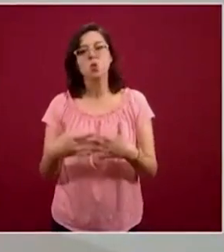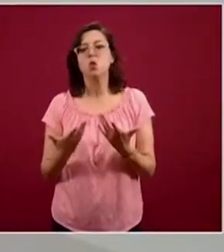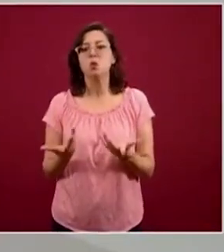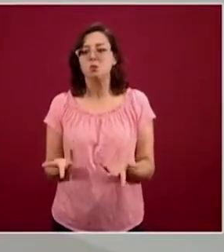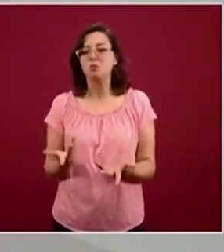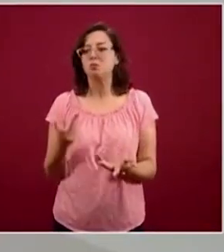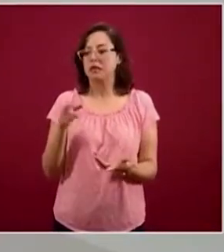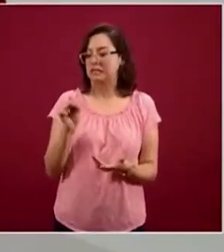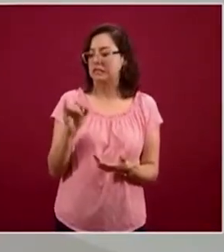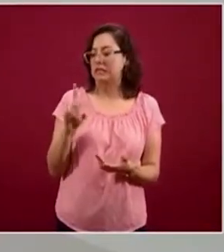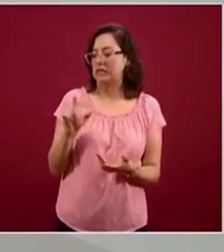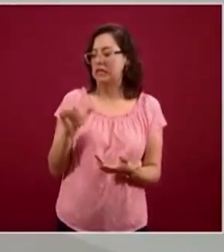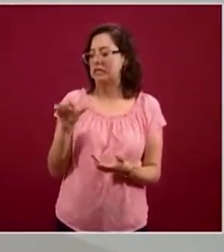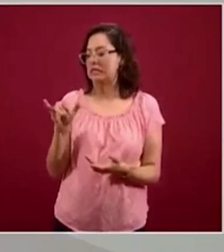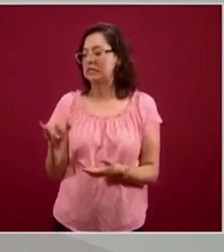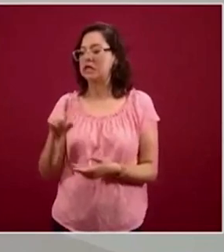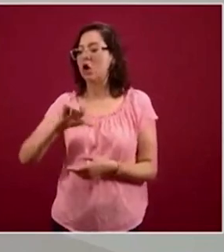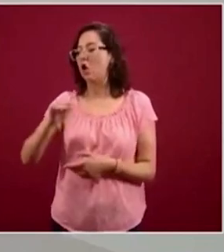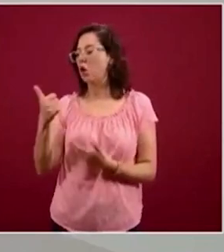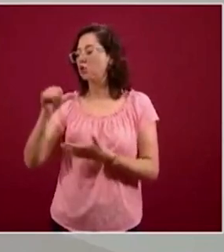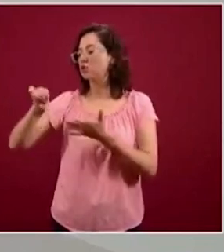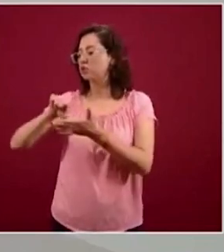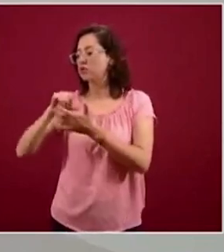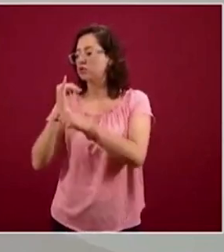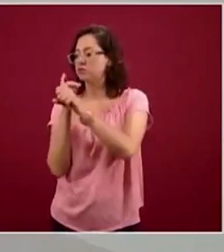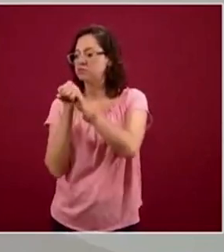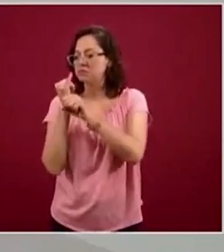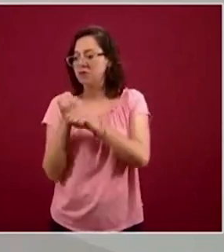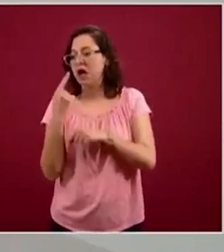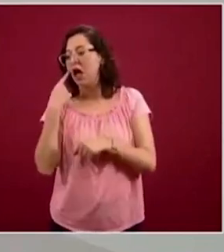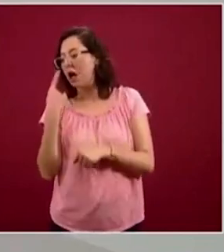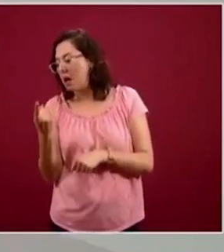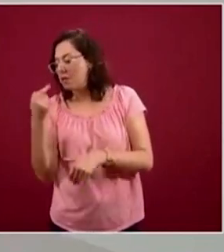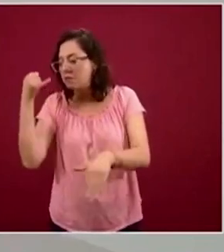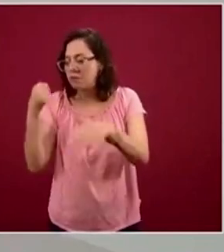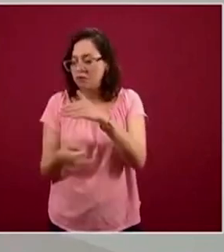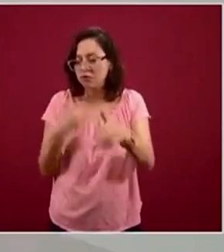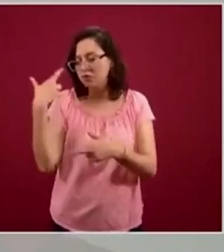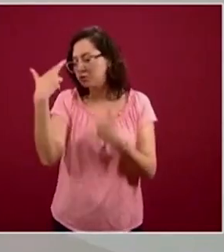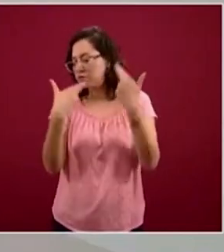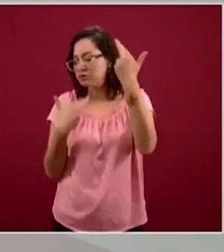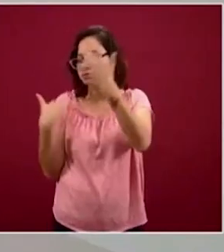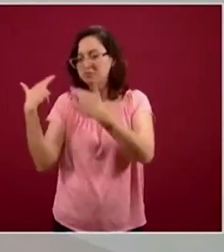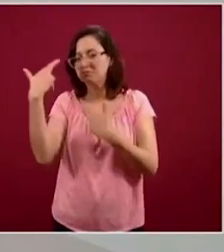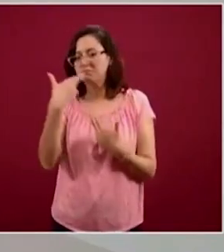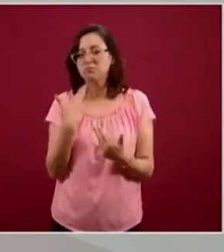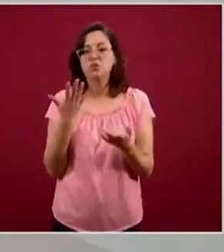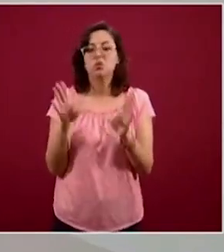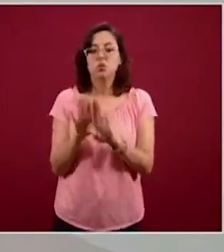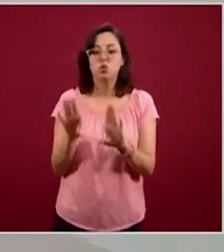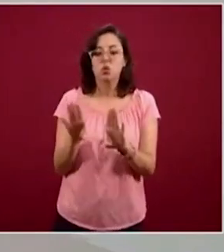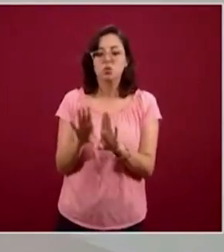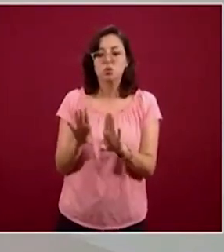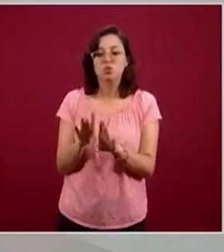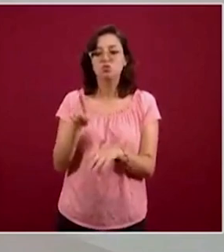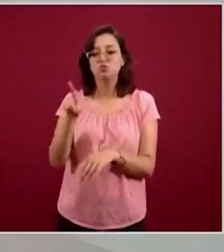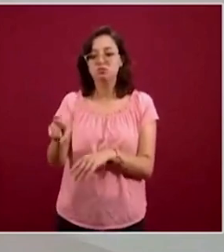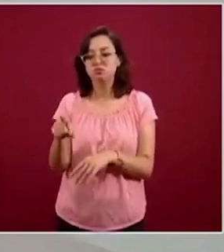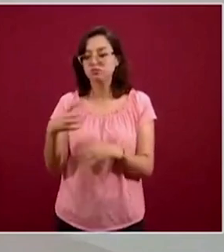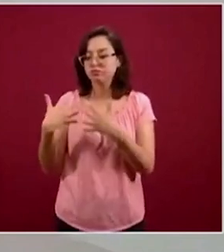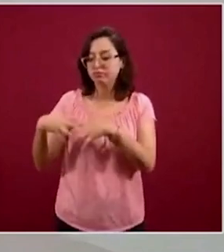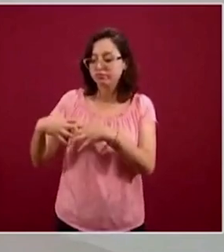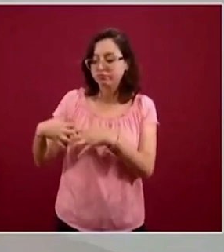a que el CIDESI y otros centros públicos de investigación revisaran a fondo cómo estaba planteado este